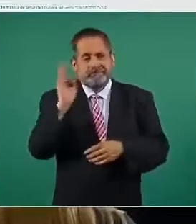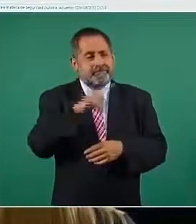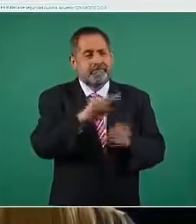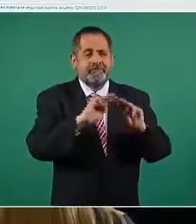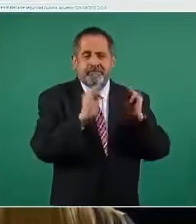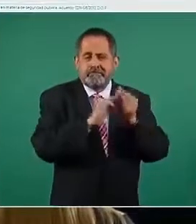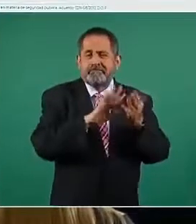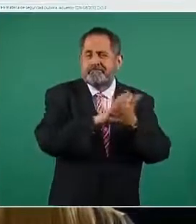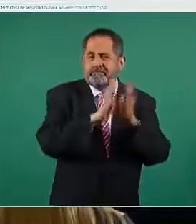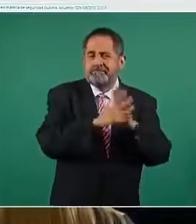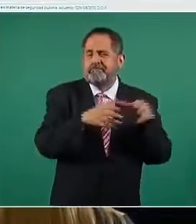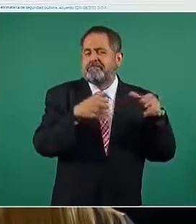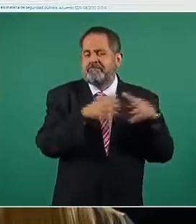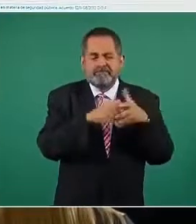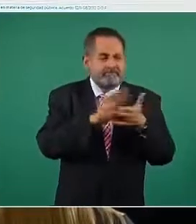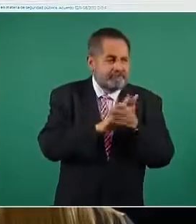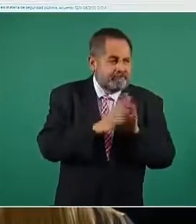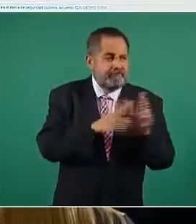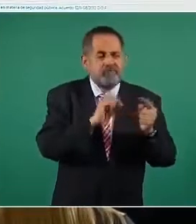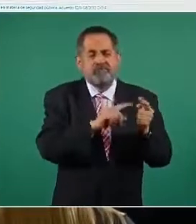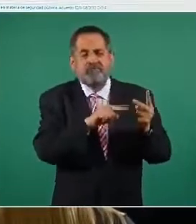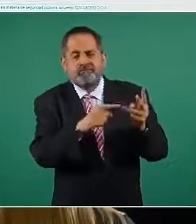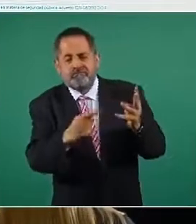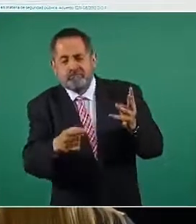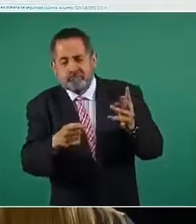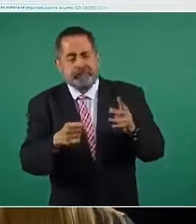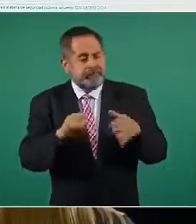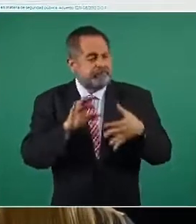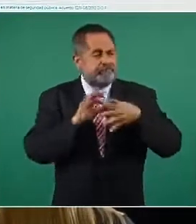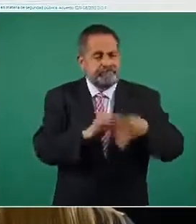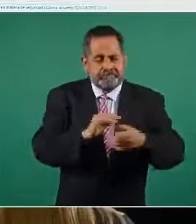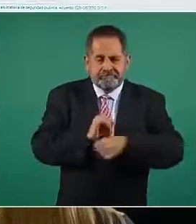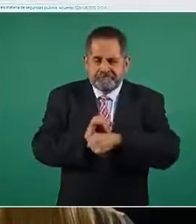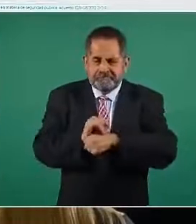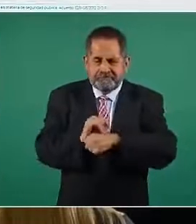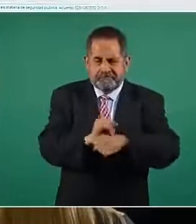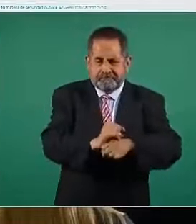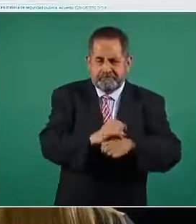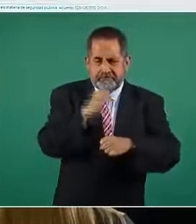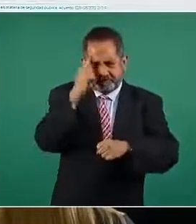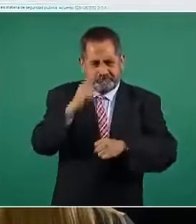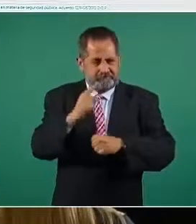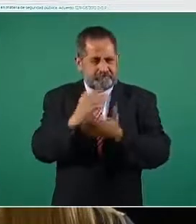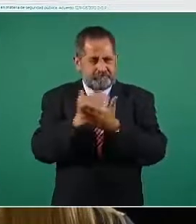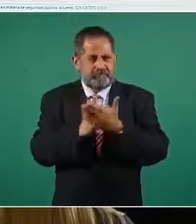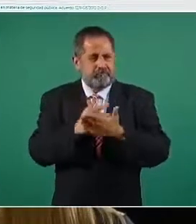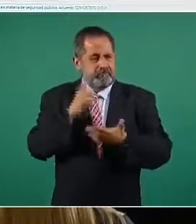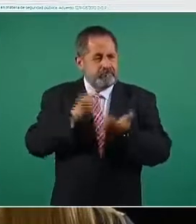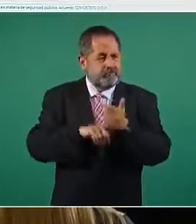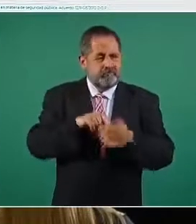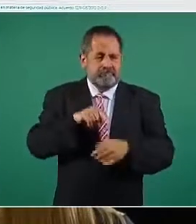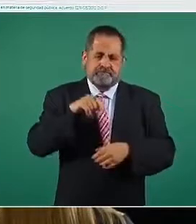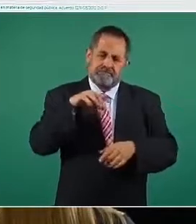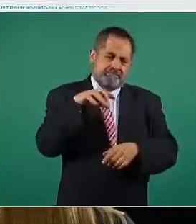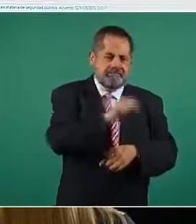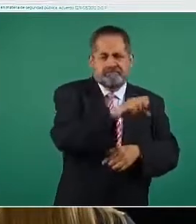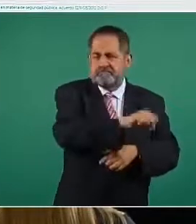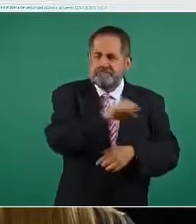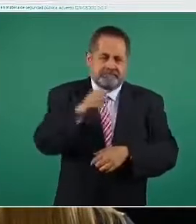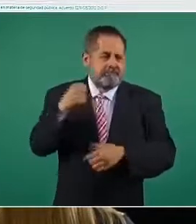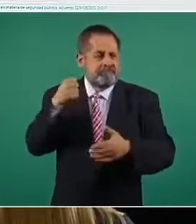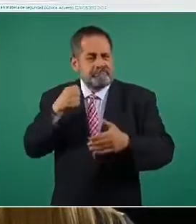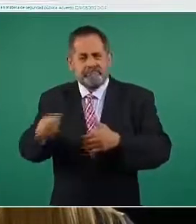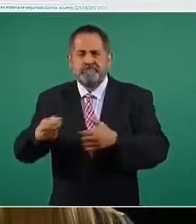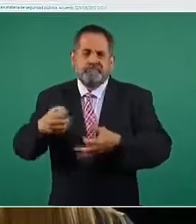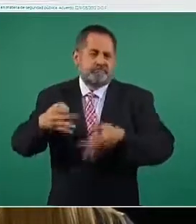como generar sinergias entre los actores para la correcta judicialización, así como